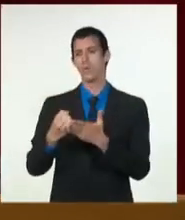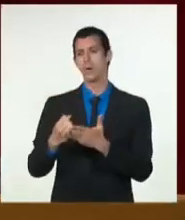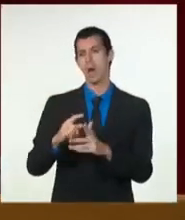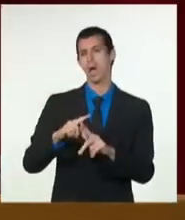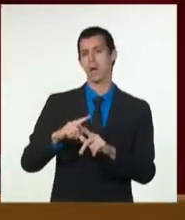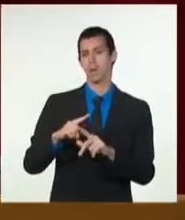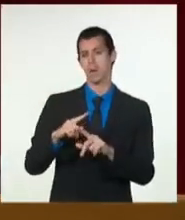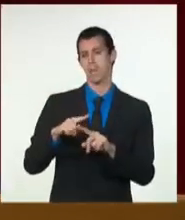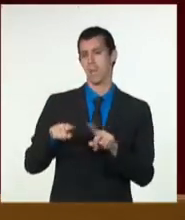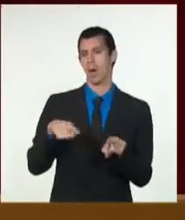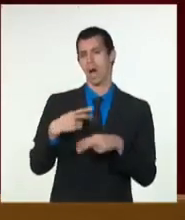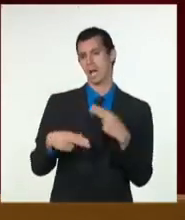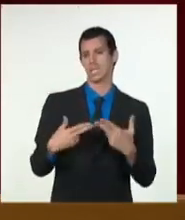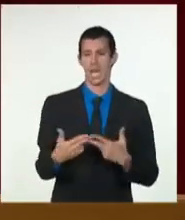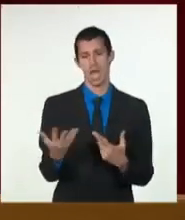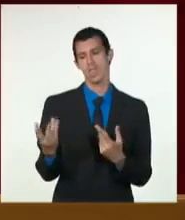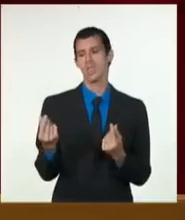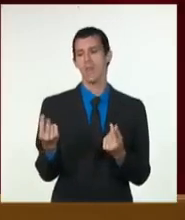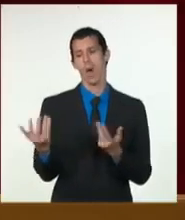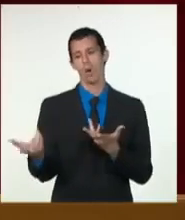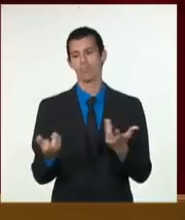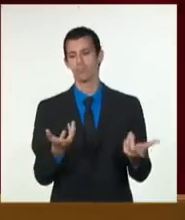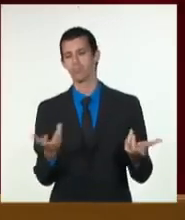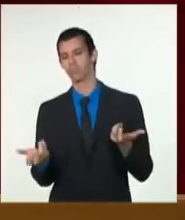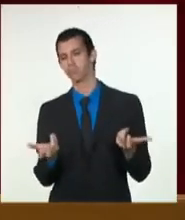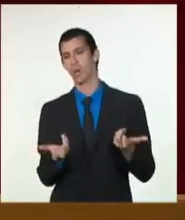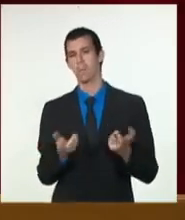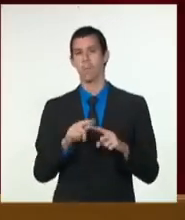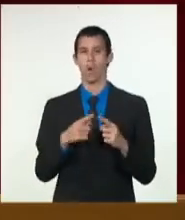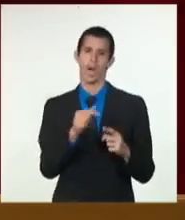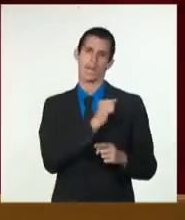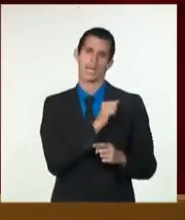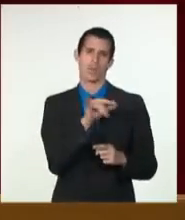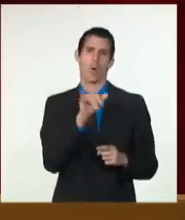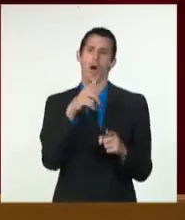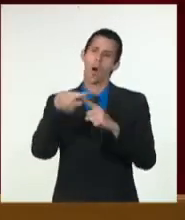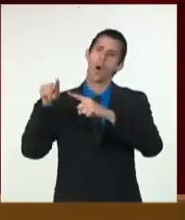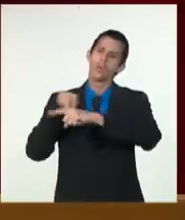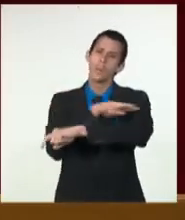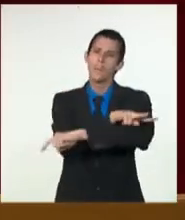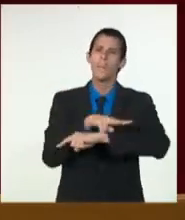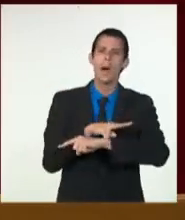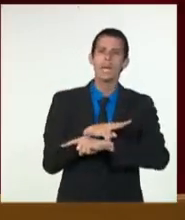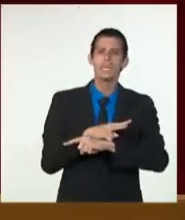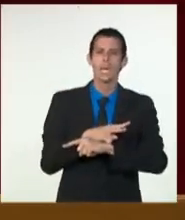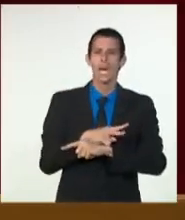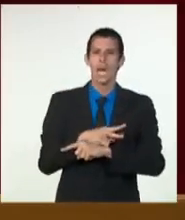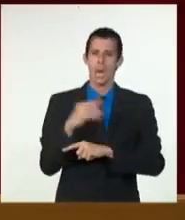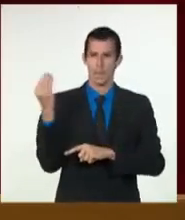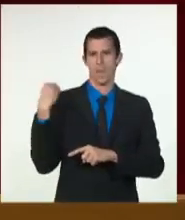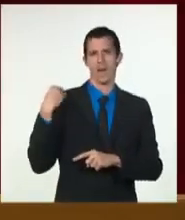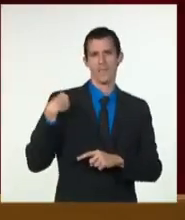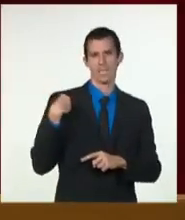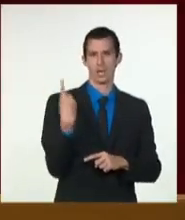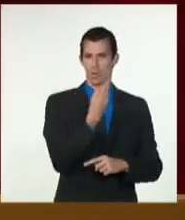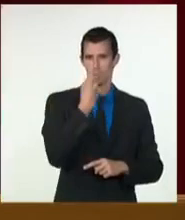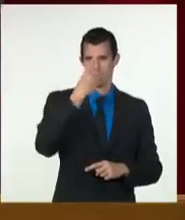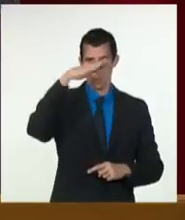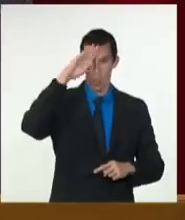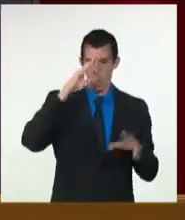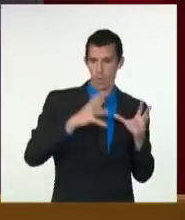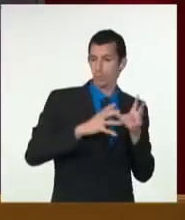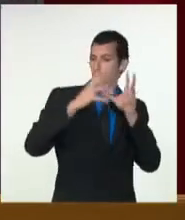personas de países del mundo de los servicios médicos de calidad que prestan los